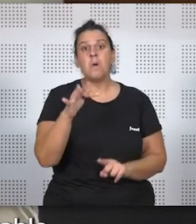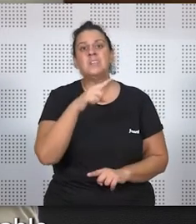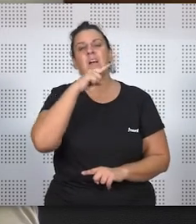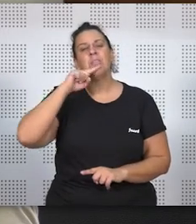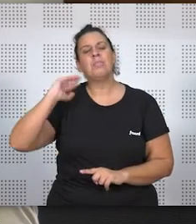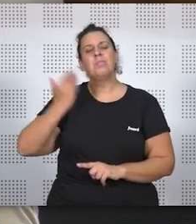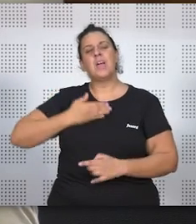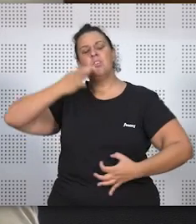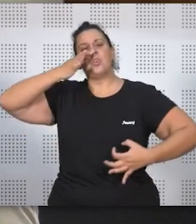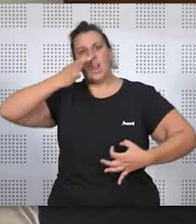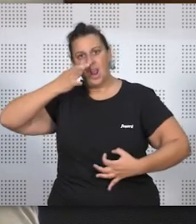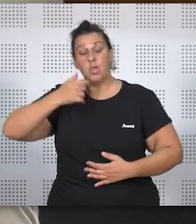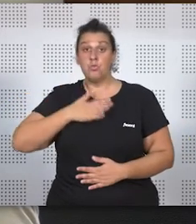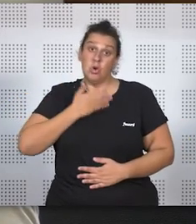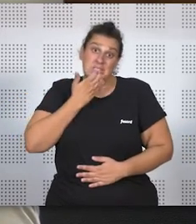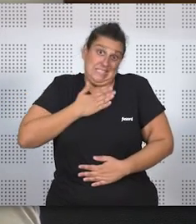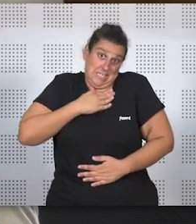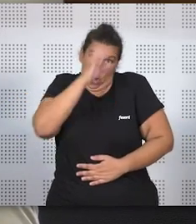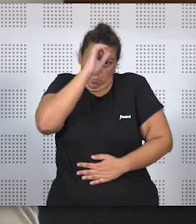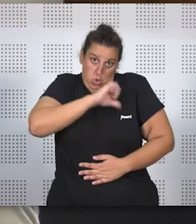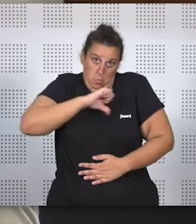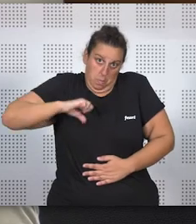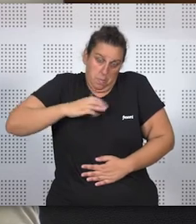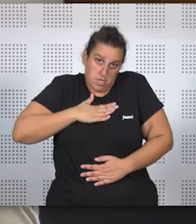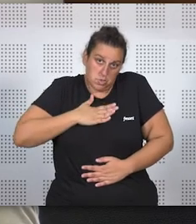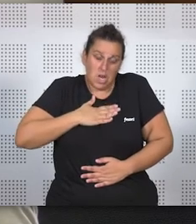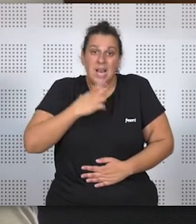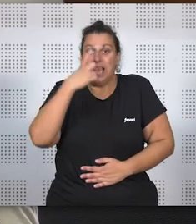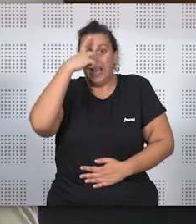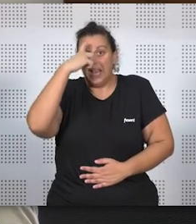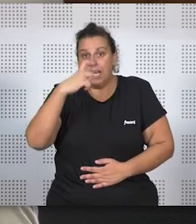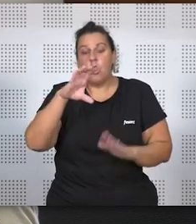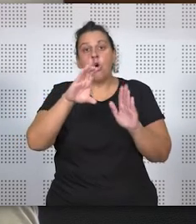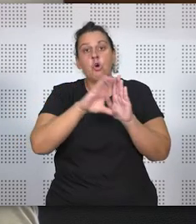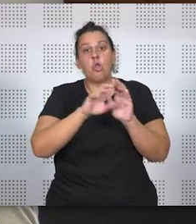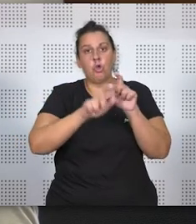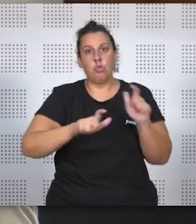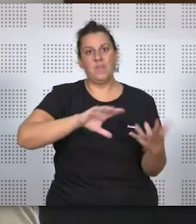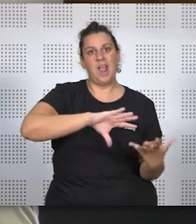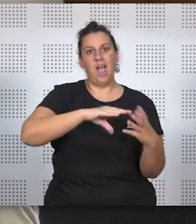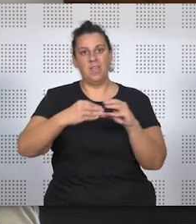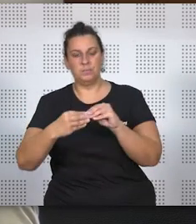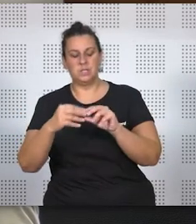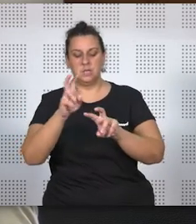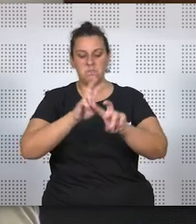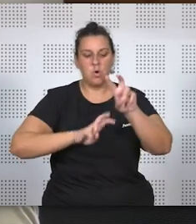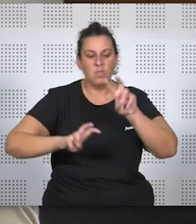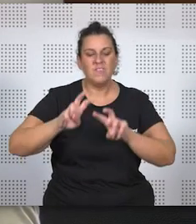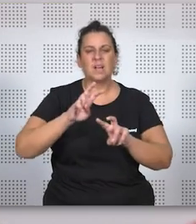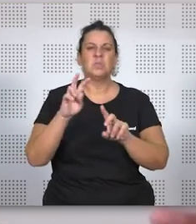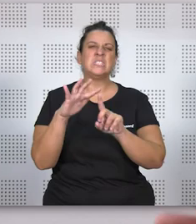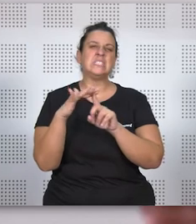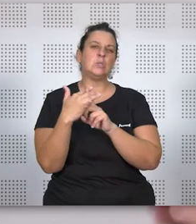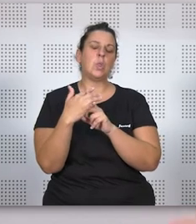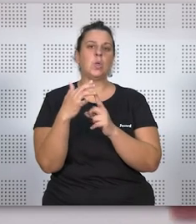efectivo. Yo, si te doy mi opinión personal, yo creo que debería adaptarse el código, modificarse y evitar esta situación un